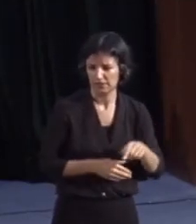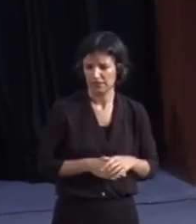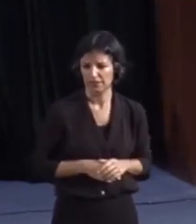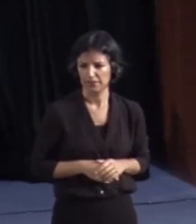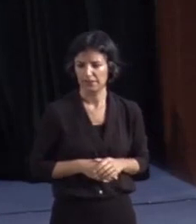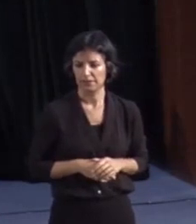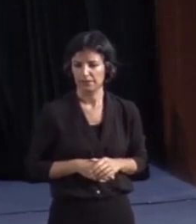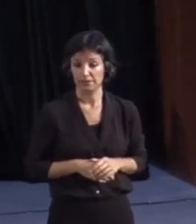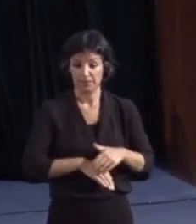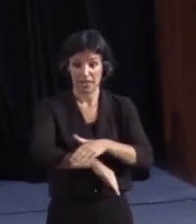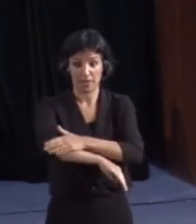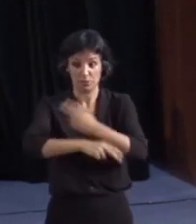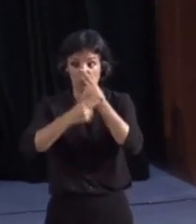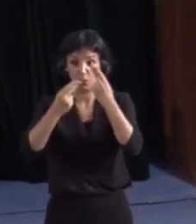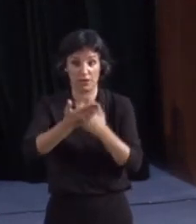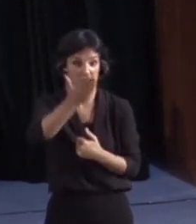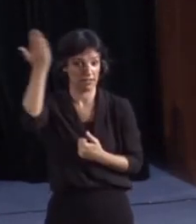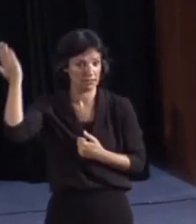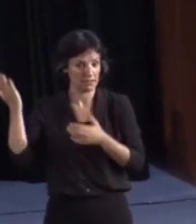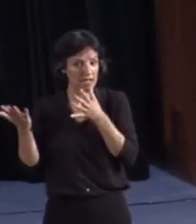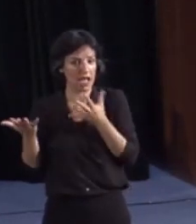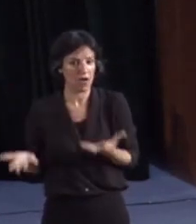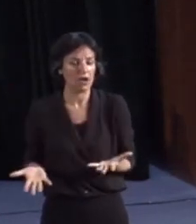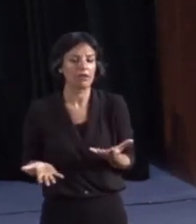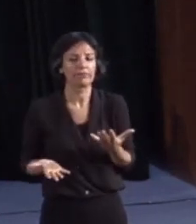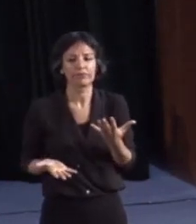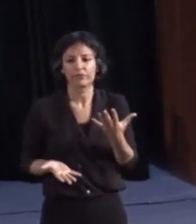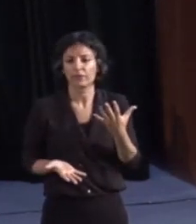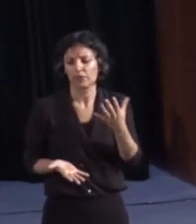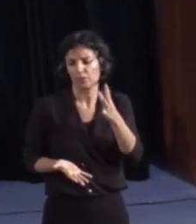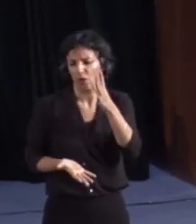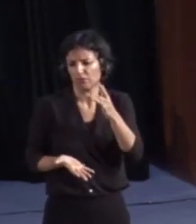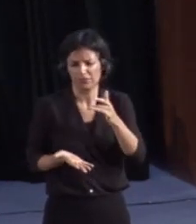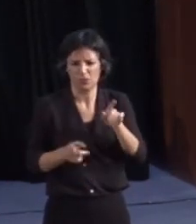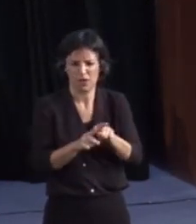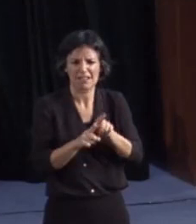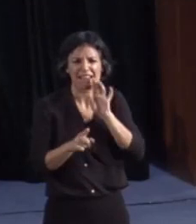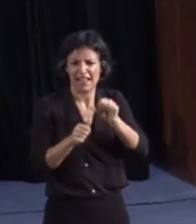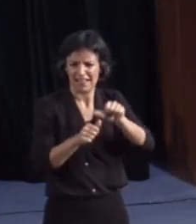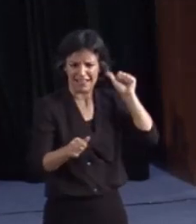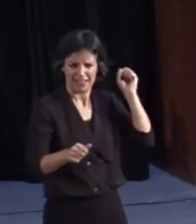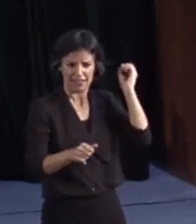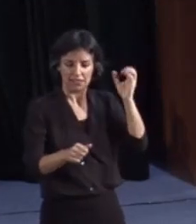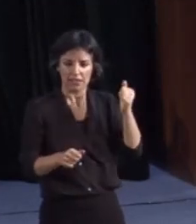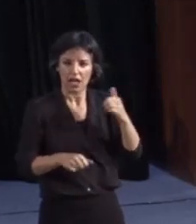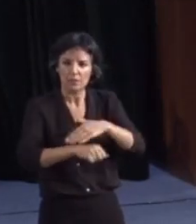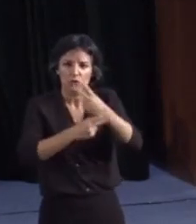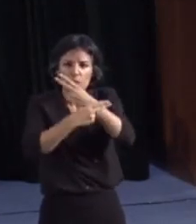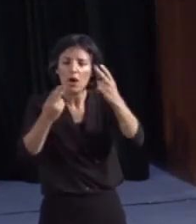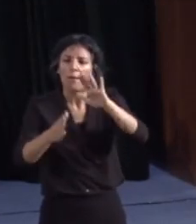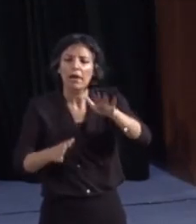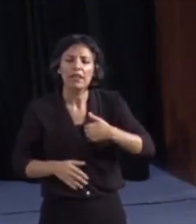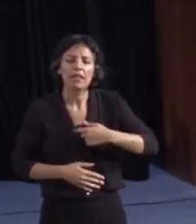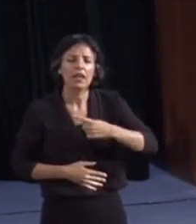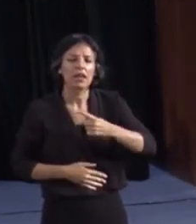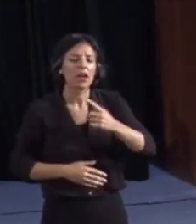Las Administraciones Públicas actualmente, como se ha mencionado por mis anteriores interlocutores, parece que están instalados todavía en el Congreso de Milán.